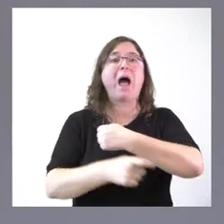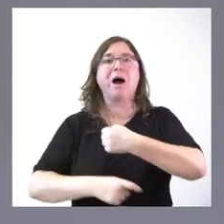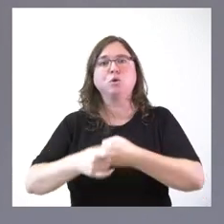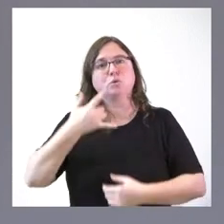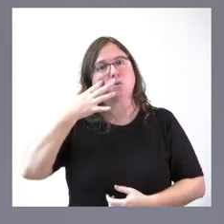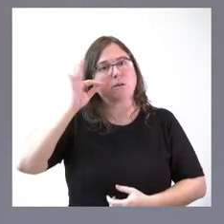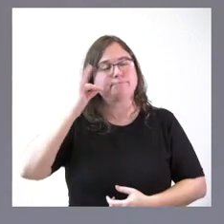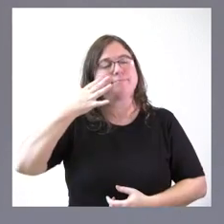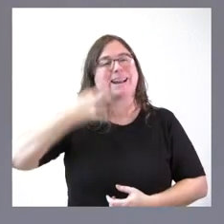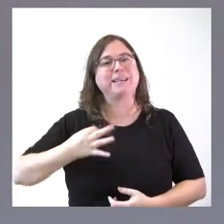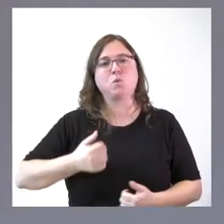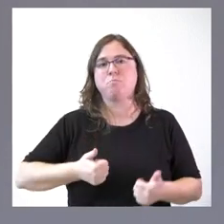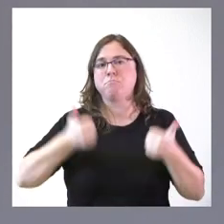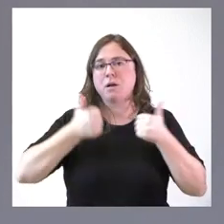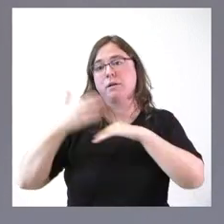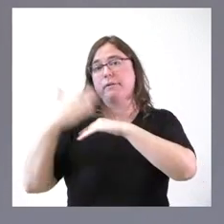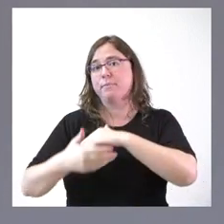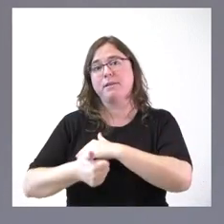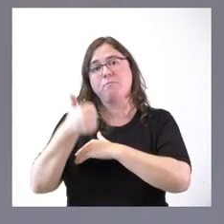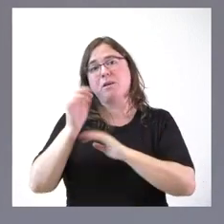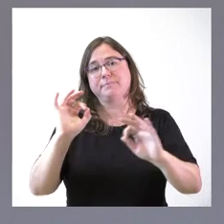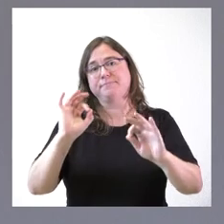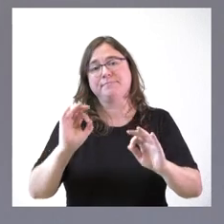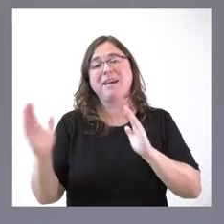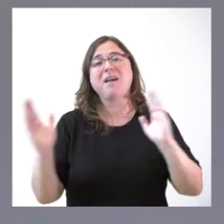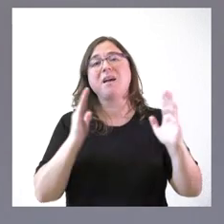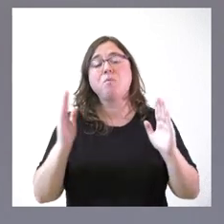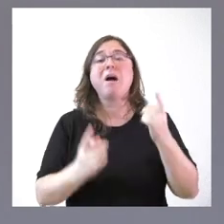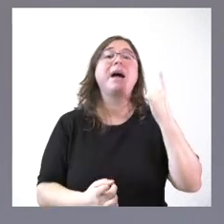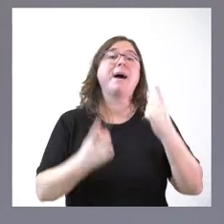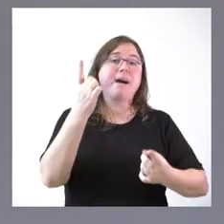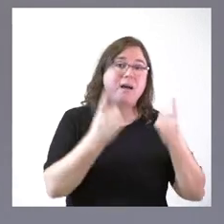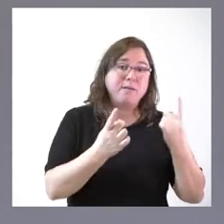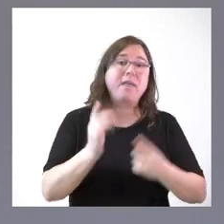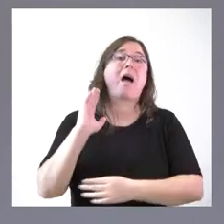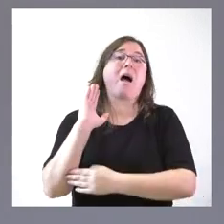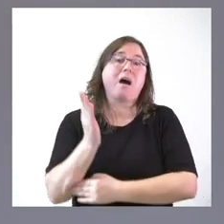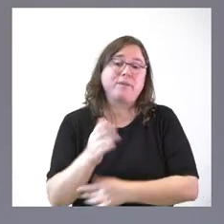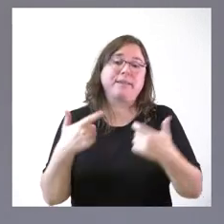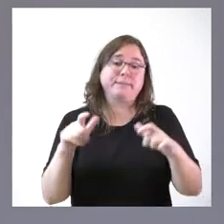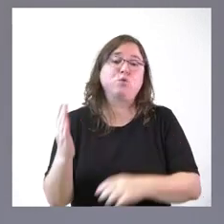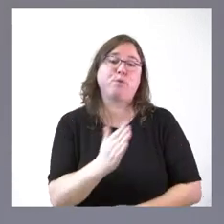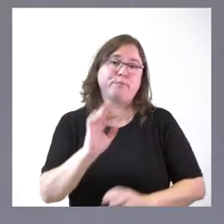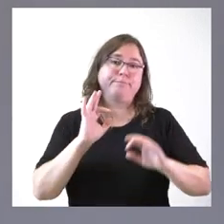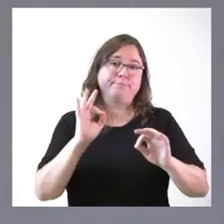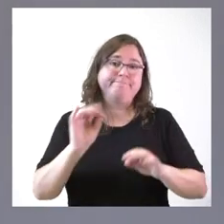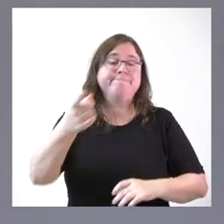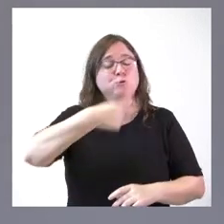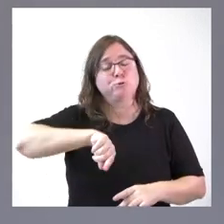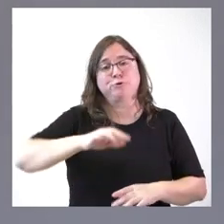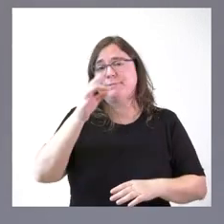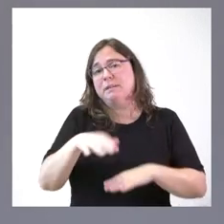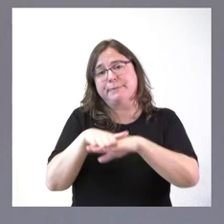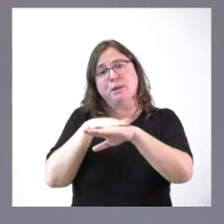y, por tanto, estas limitaciones siempre son más altas en esos periodos y, a veces, también afectan a algunos sectores productivos a los cuales siempre pedimos